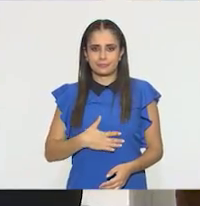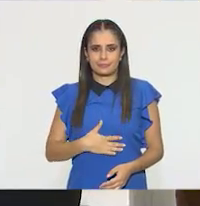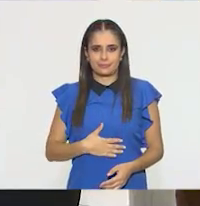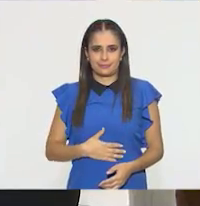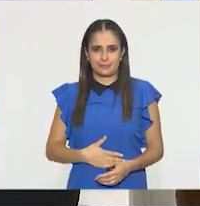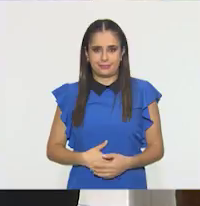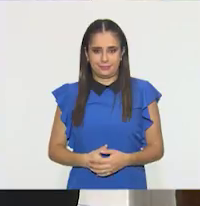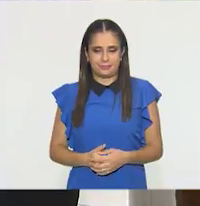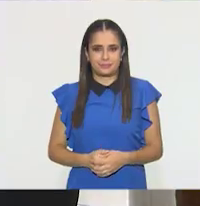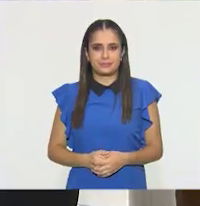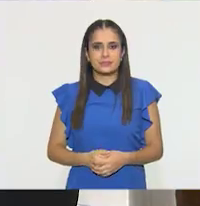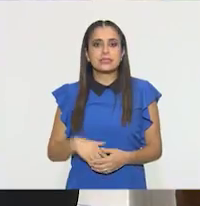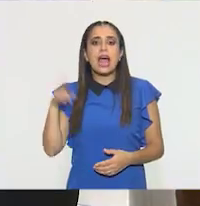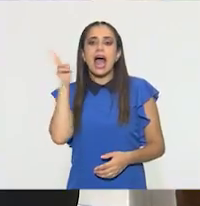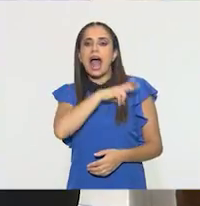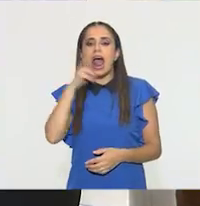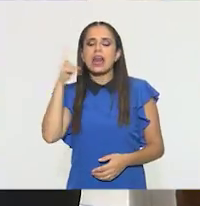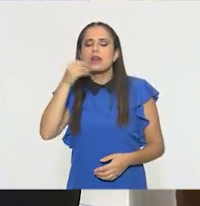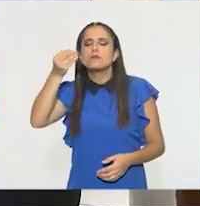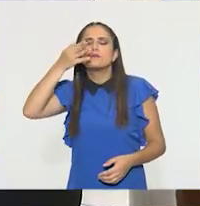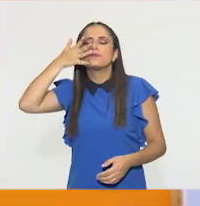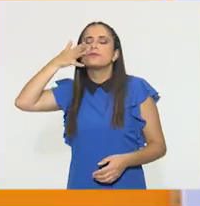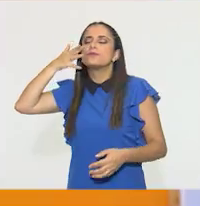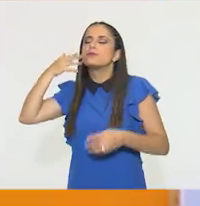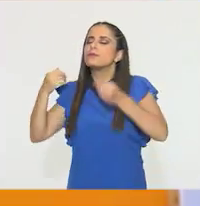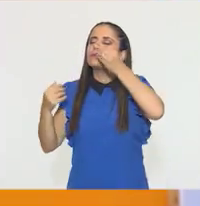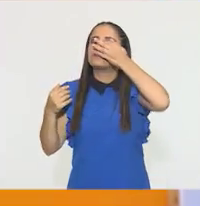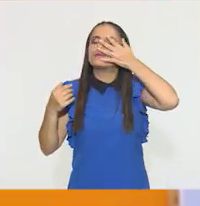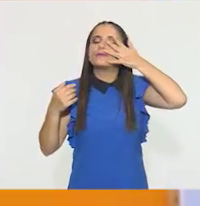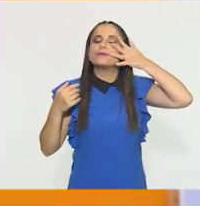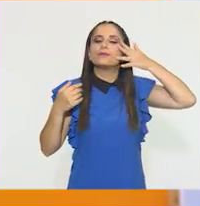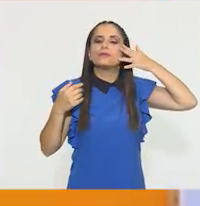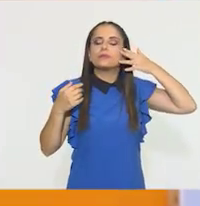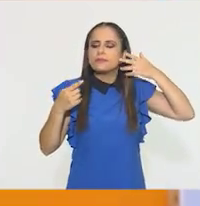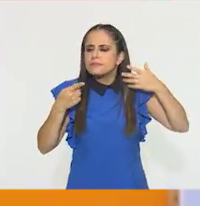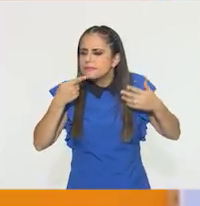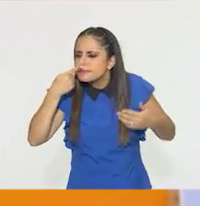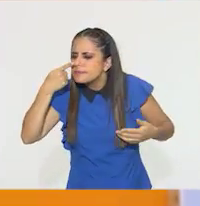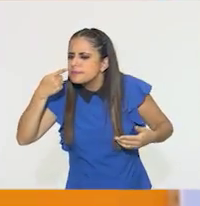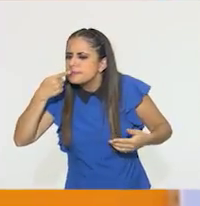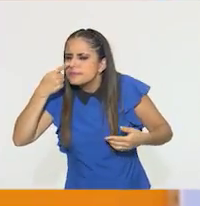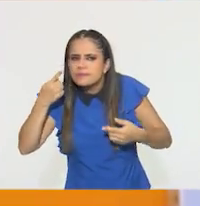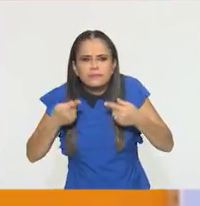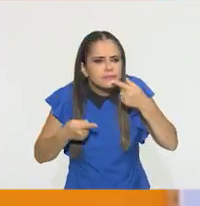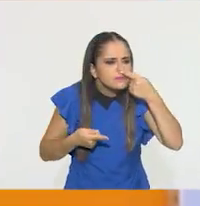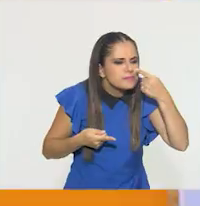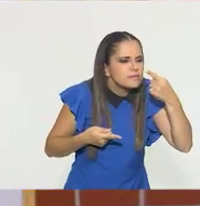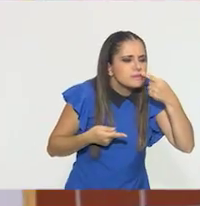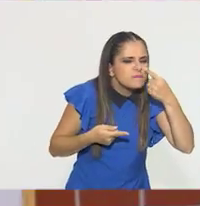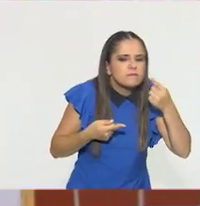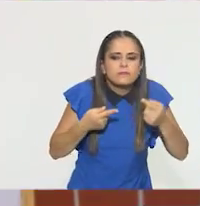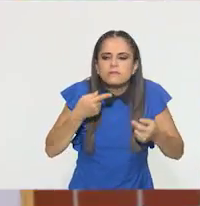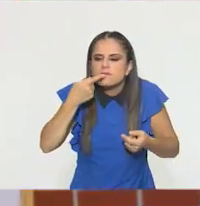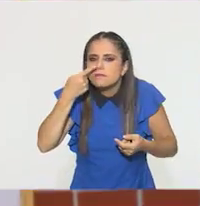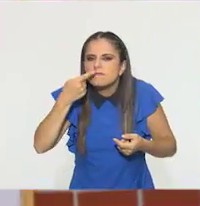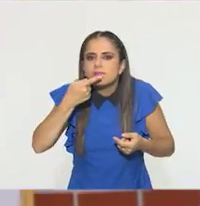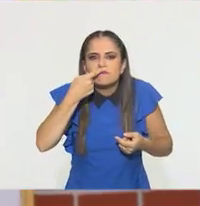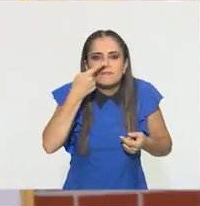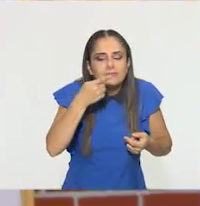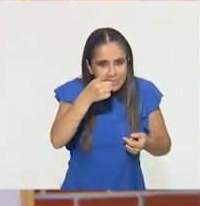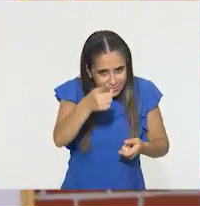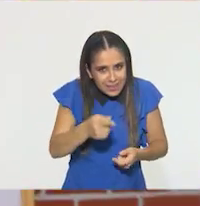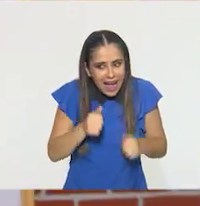Tal vez el aire, ¿qué pasa? Los olores. Podemos poner mucha atención a los olores, ¿verdad?